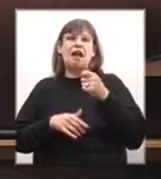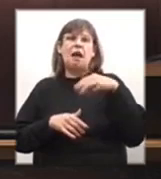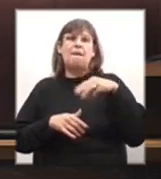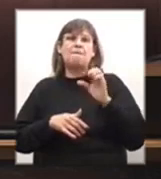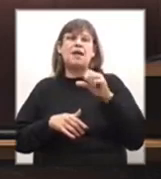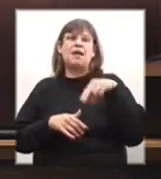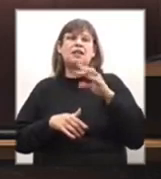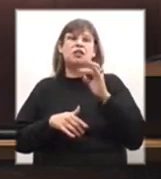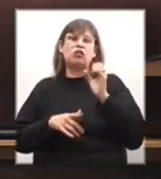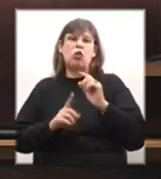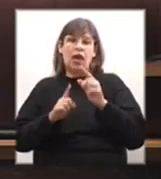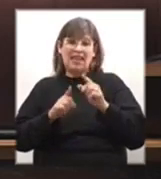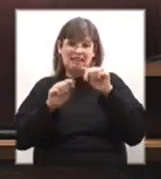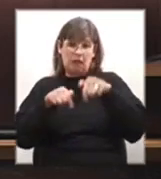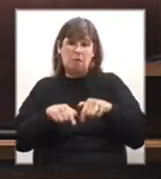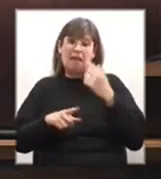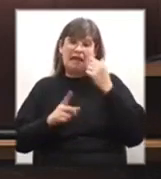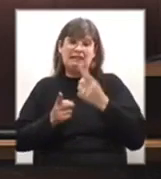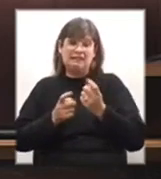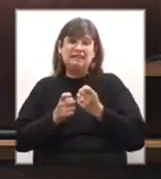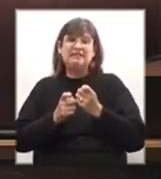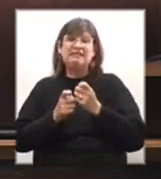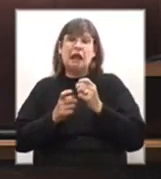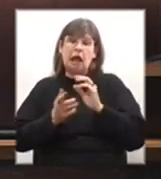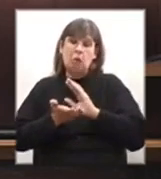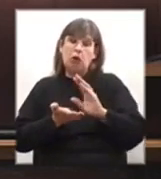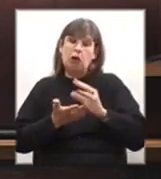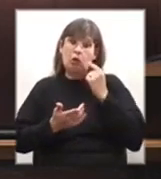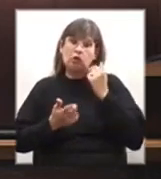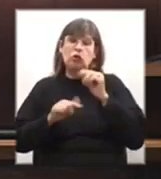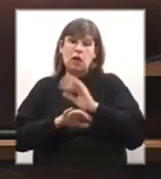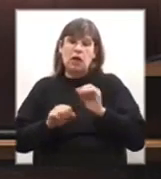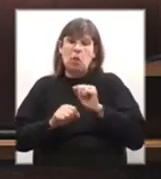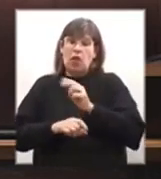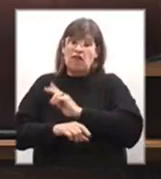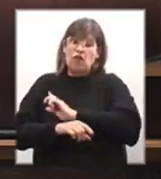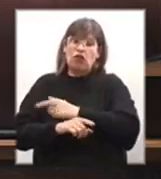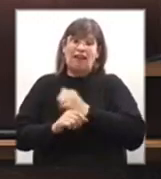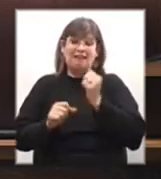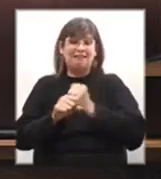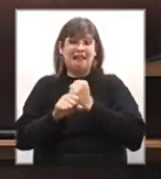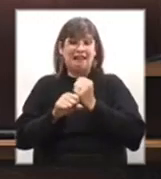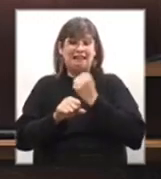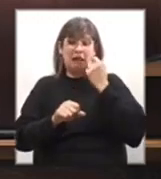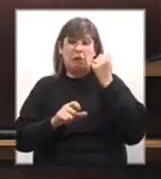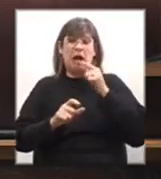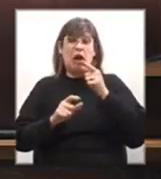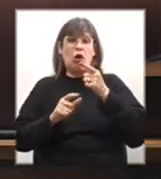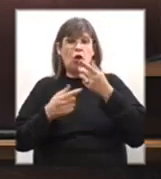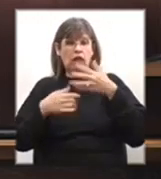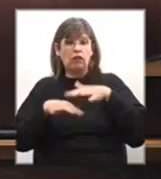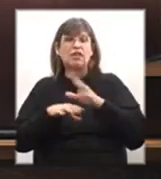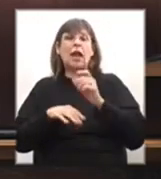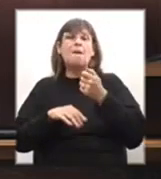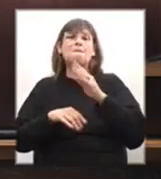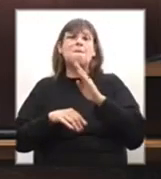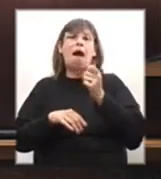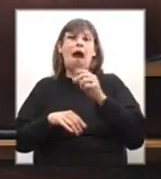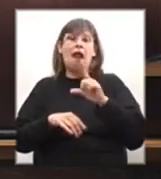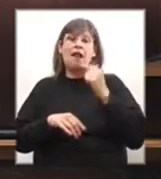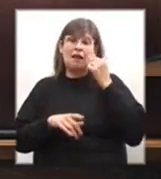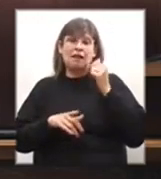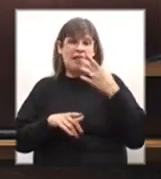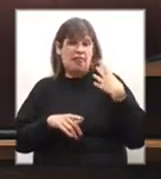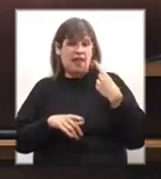recursos como sociedad para poder cubrir y poder fortalecer el trabajo que los integrantes de APAL, de